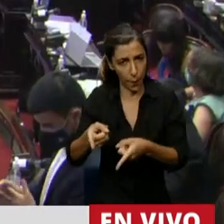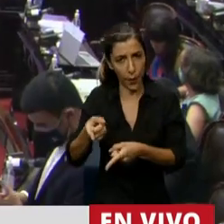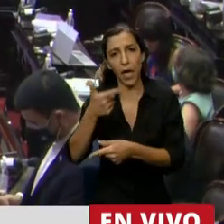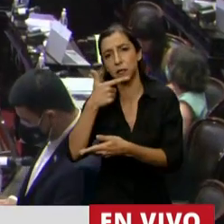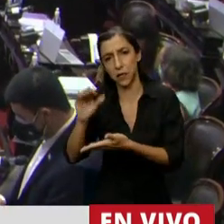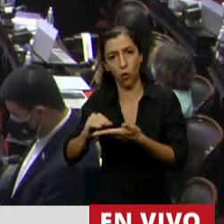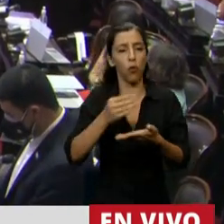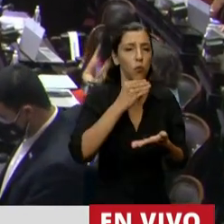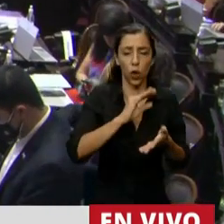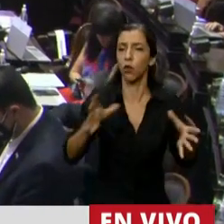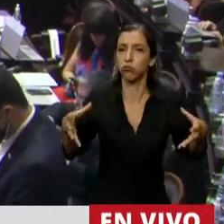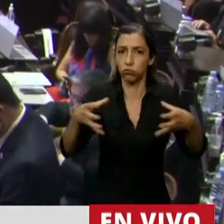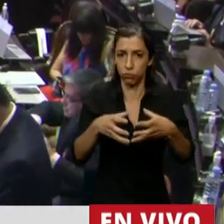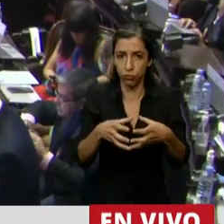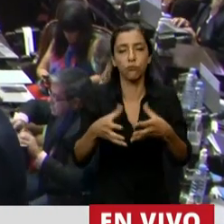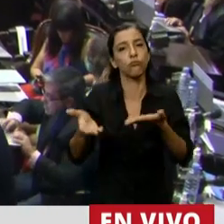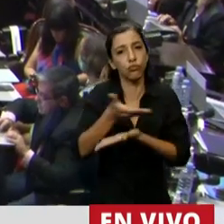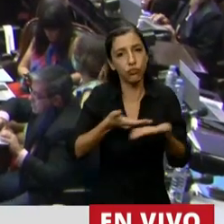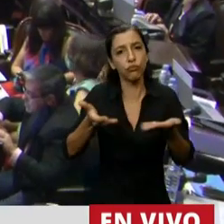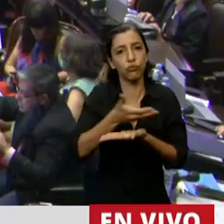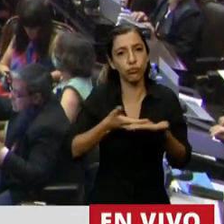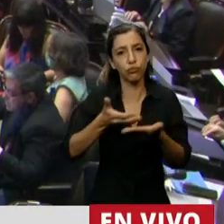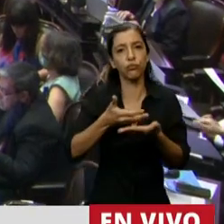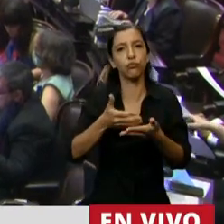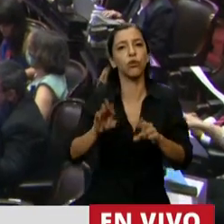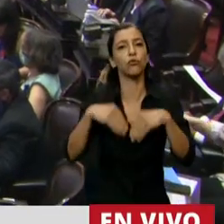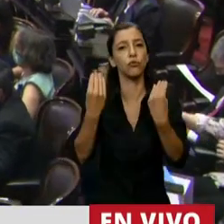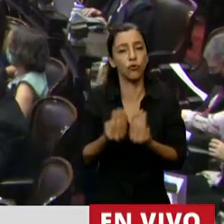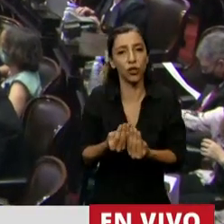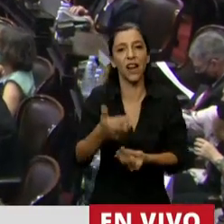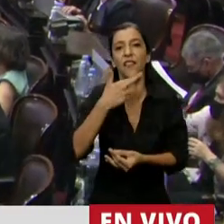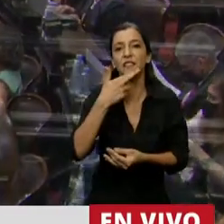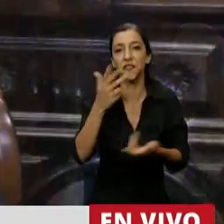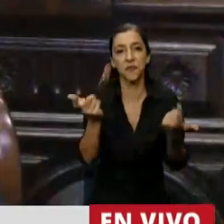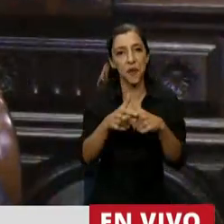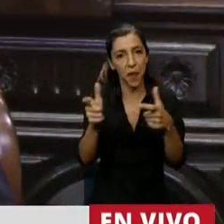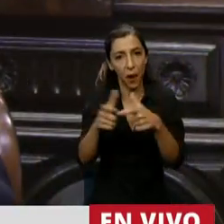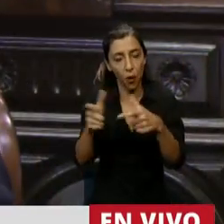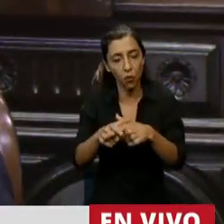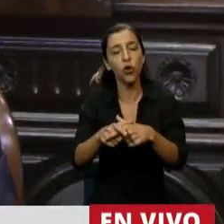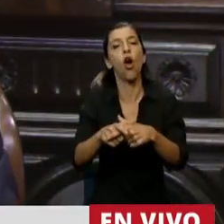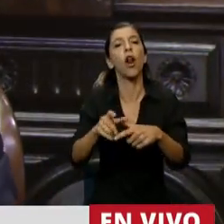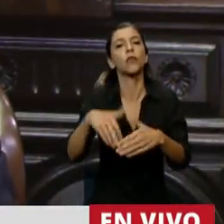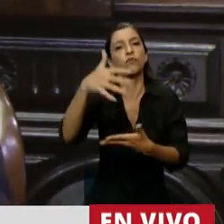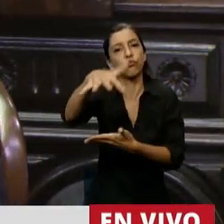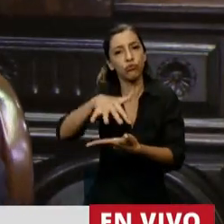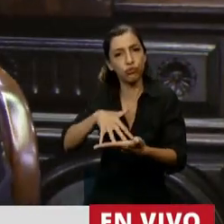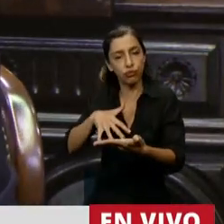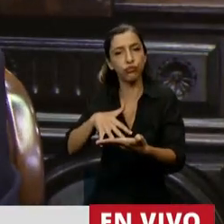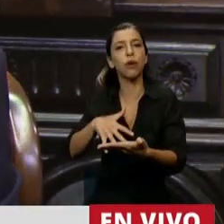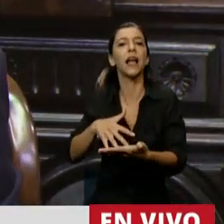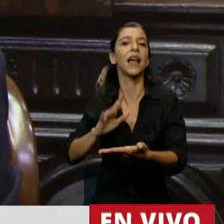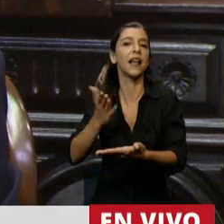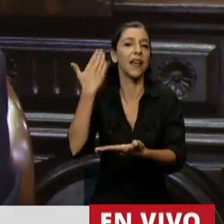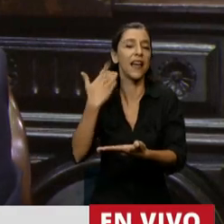que después de 17 reuniones elevó un informe en fecha 13 de noviembre de este